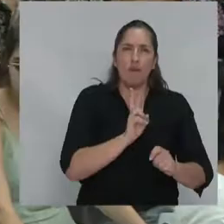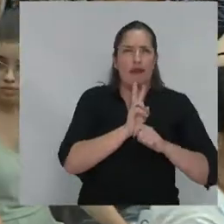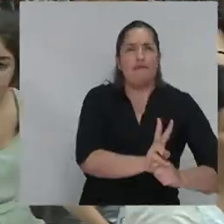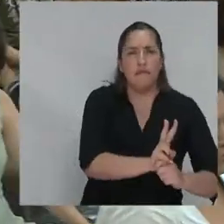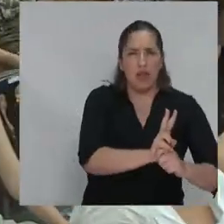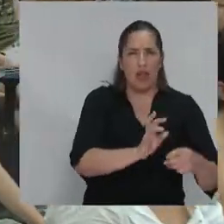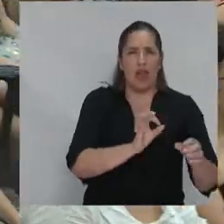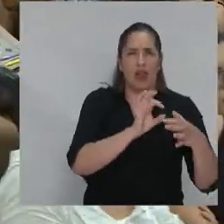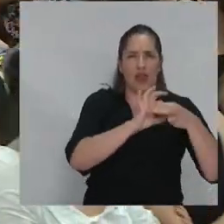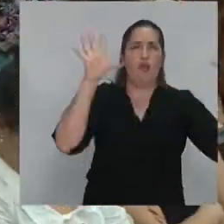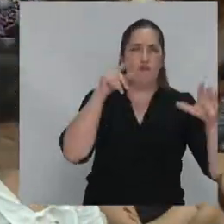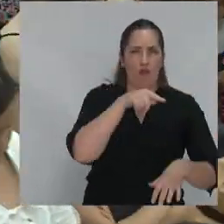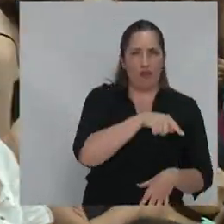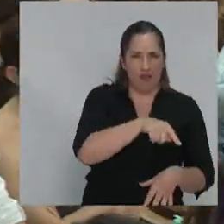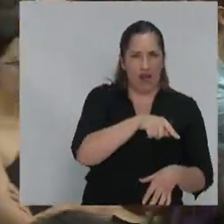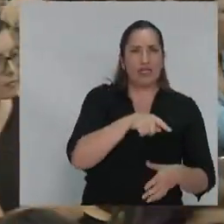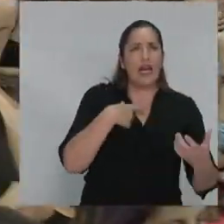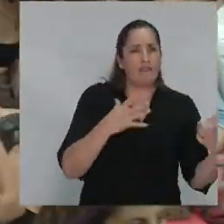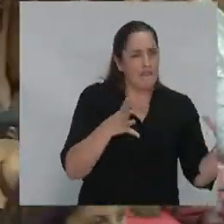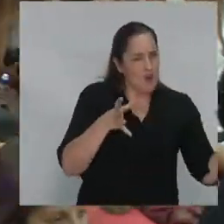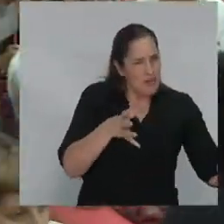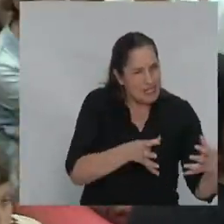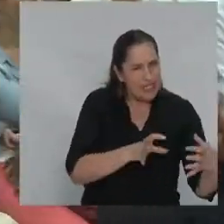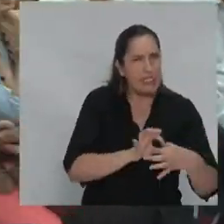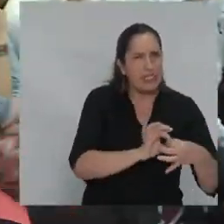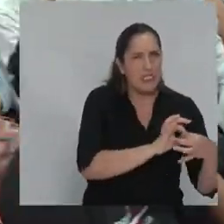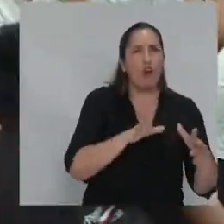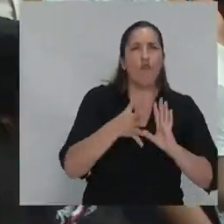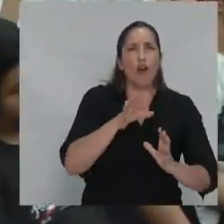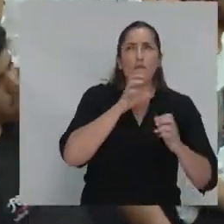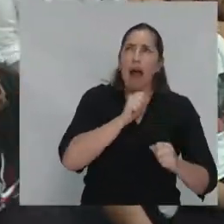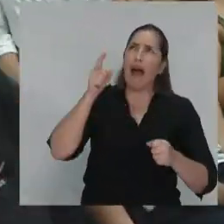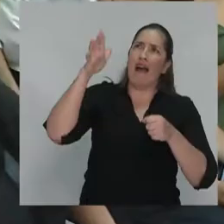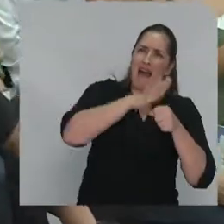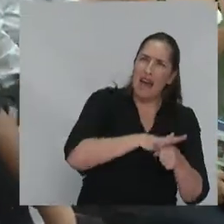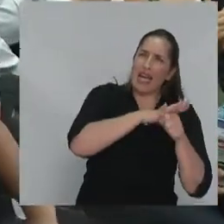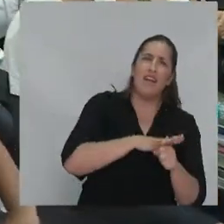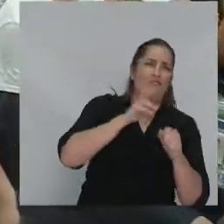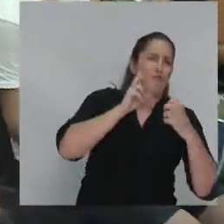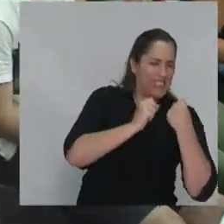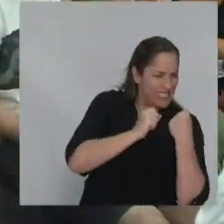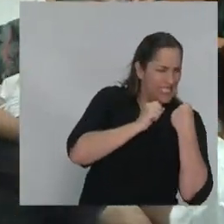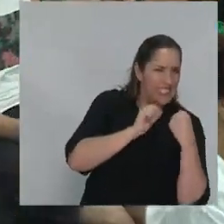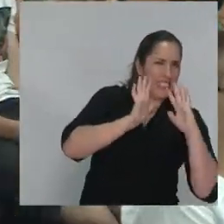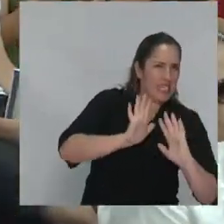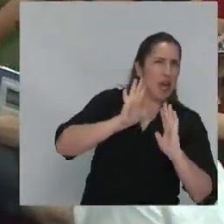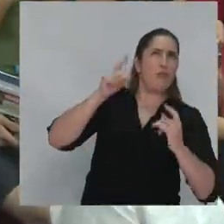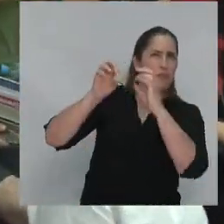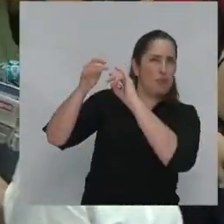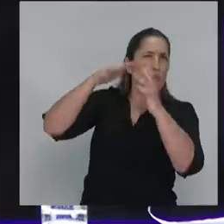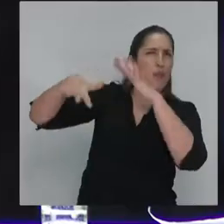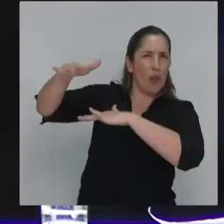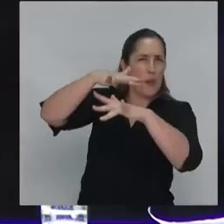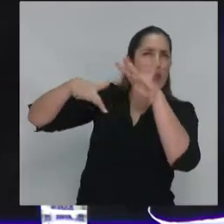democracia, todas esas resistencias que se están manifestando como reacción a la crisis de